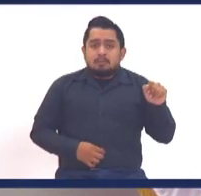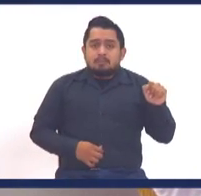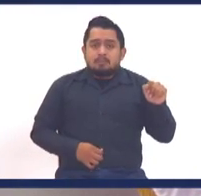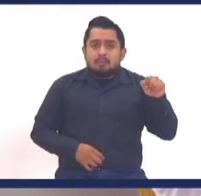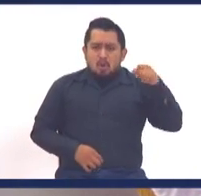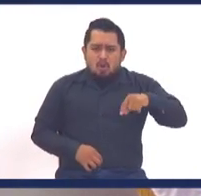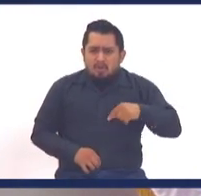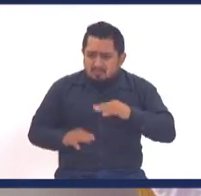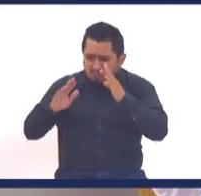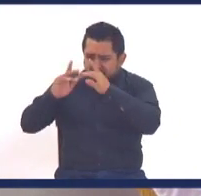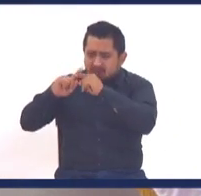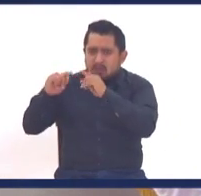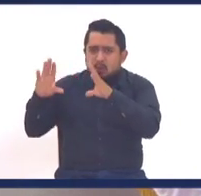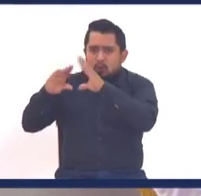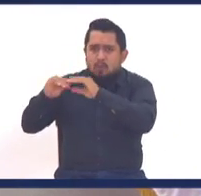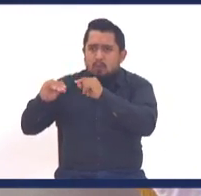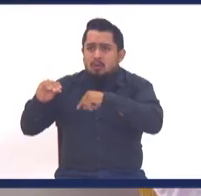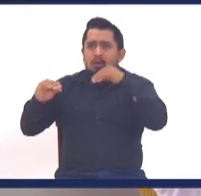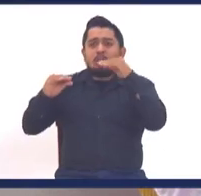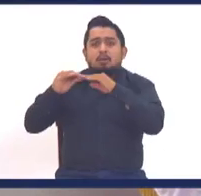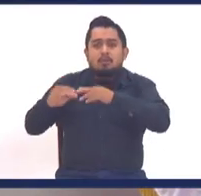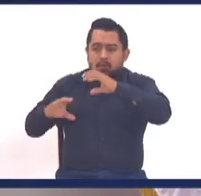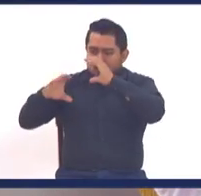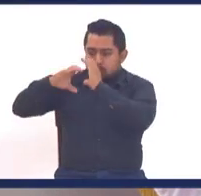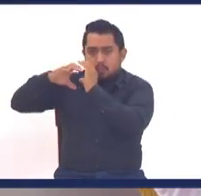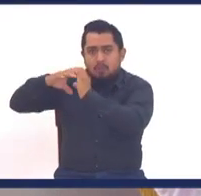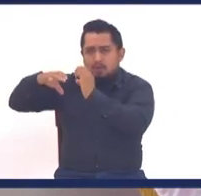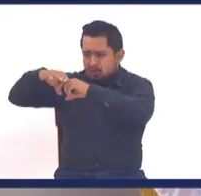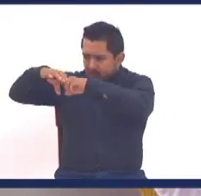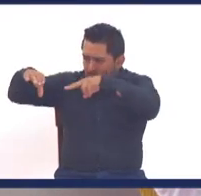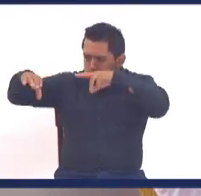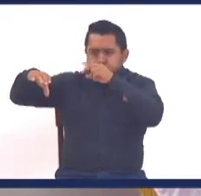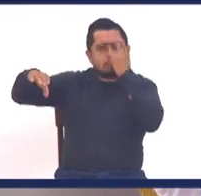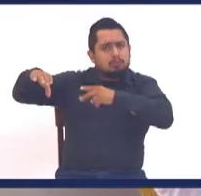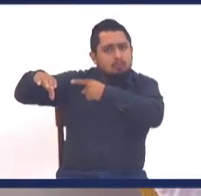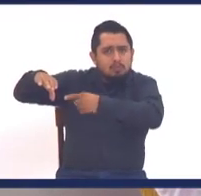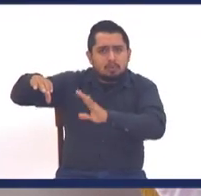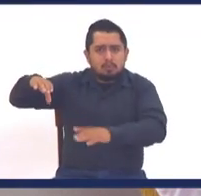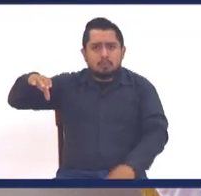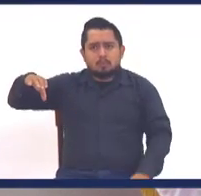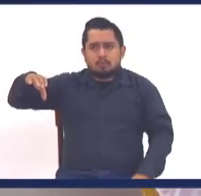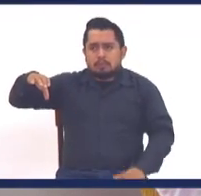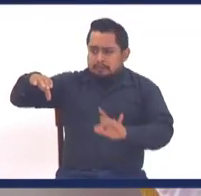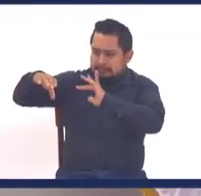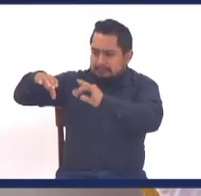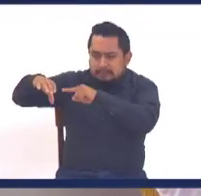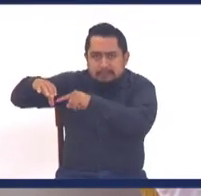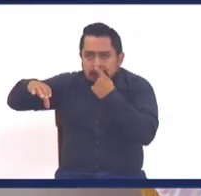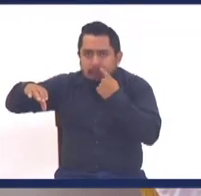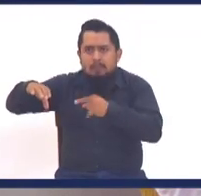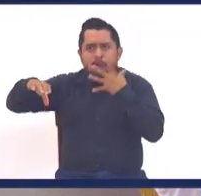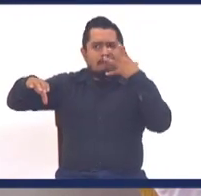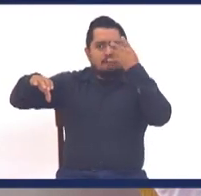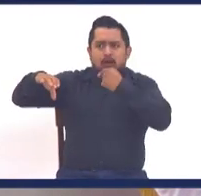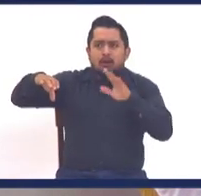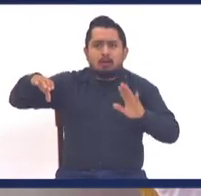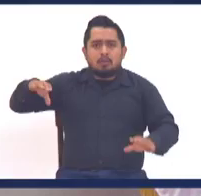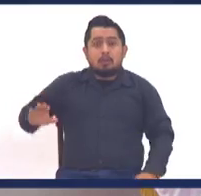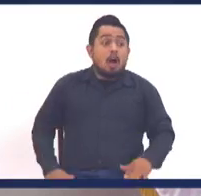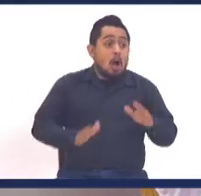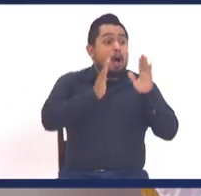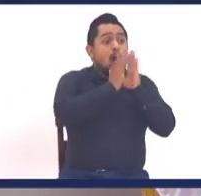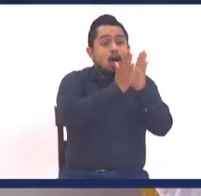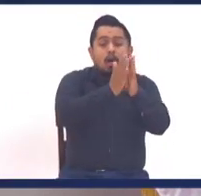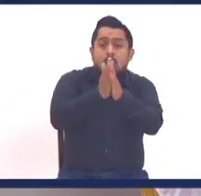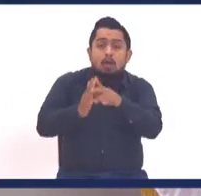que las iglesias están vacías, la tumba también no está. Mire qué interesante, mire qué belleza, pero la religión no.